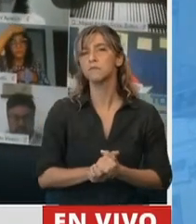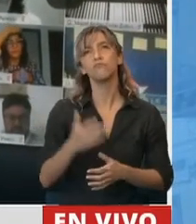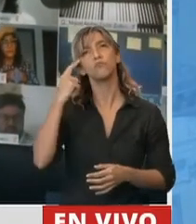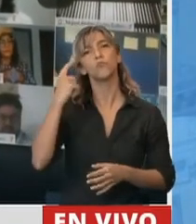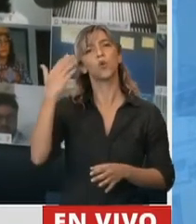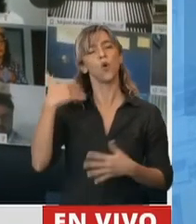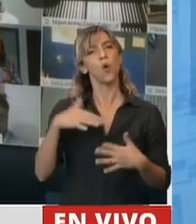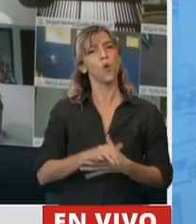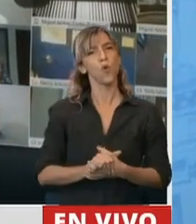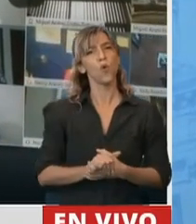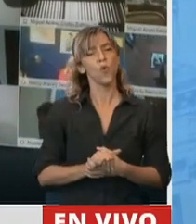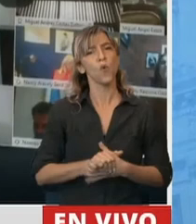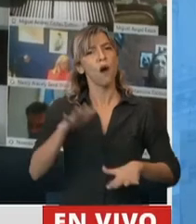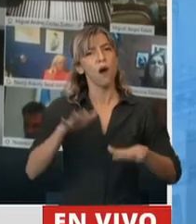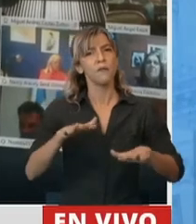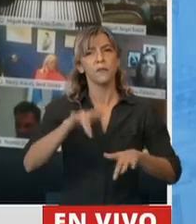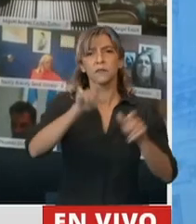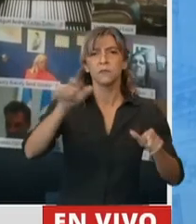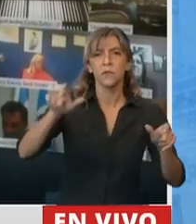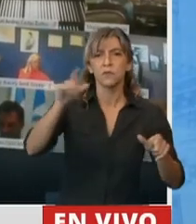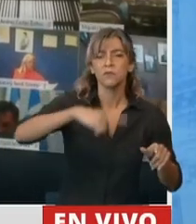salimos